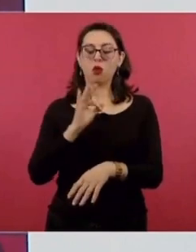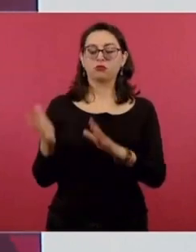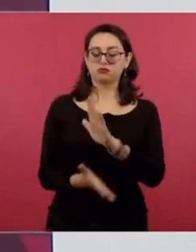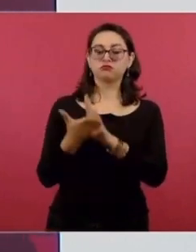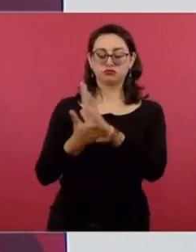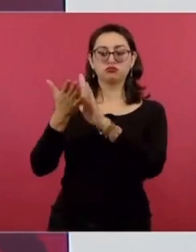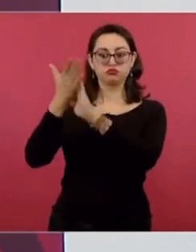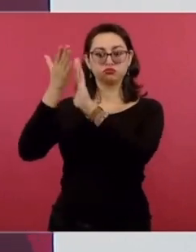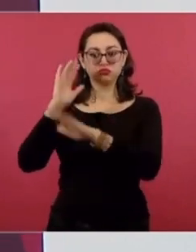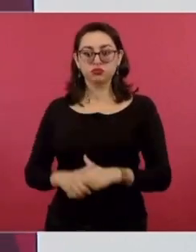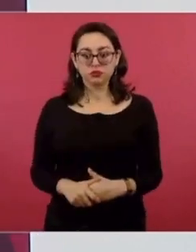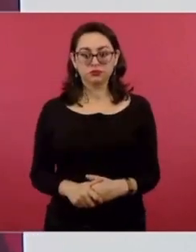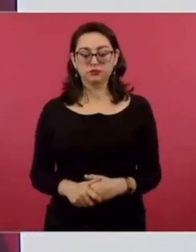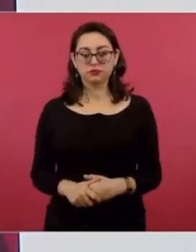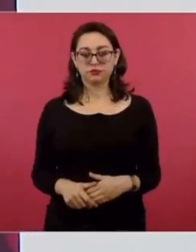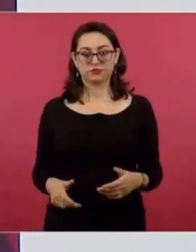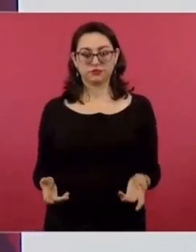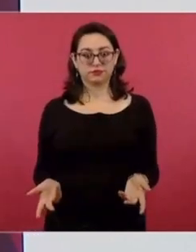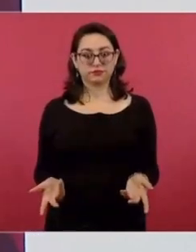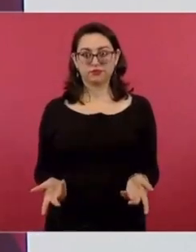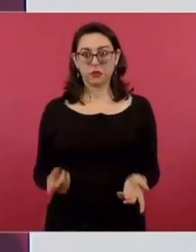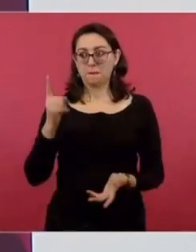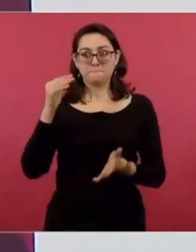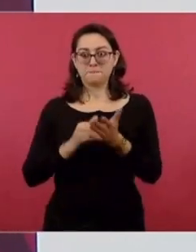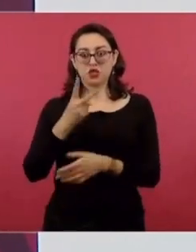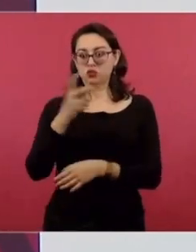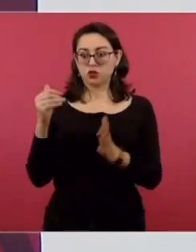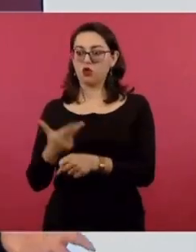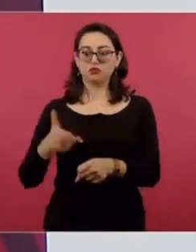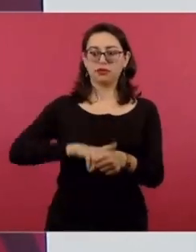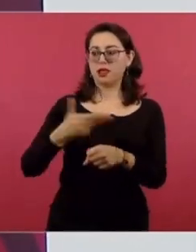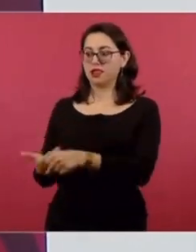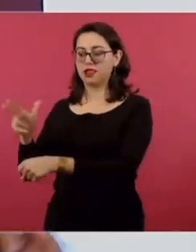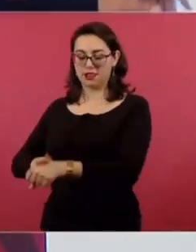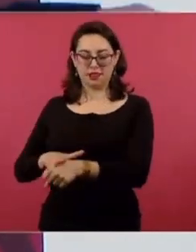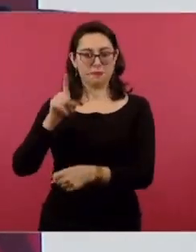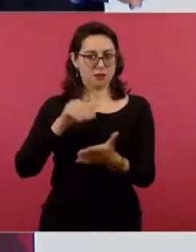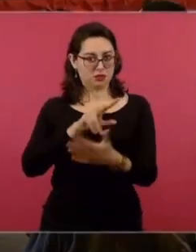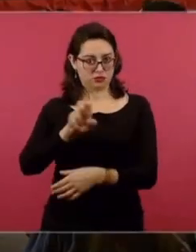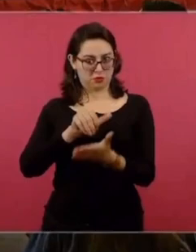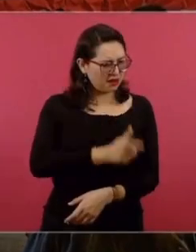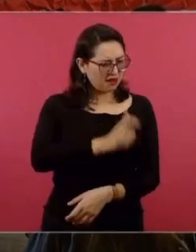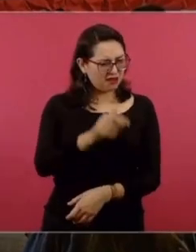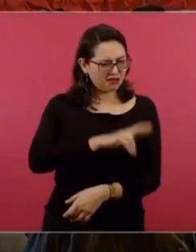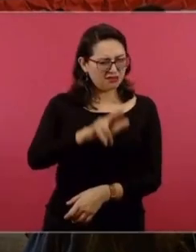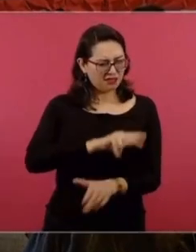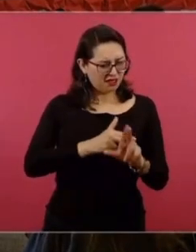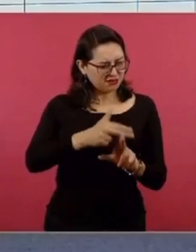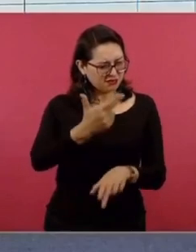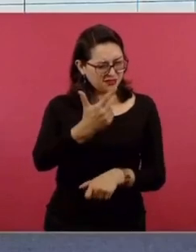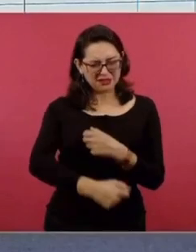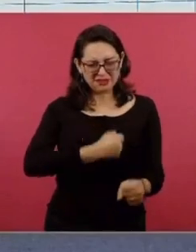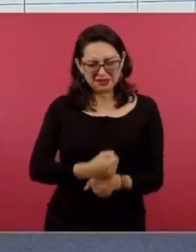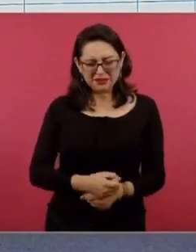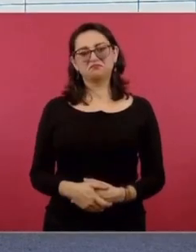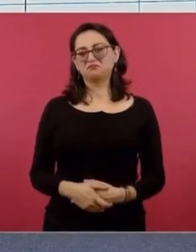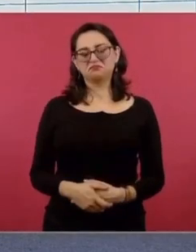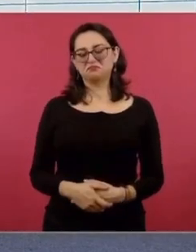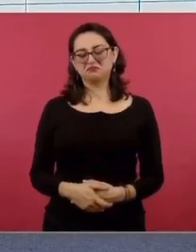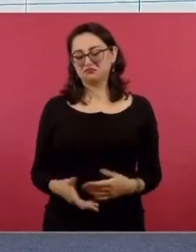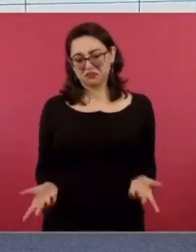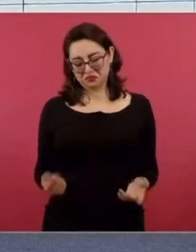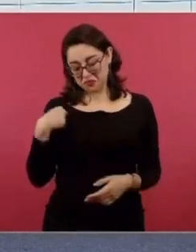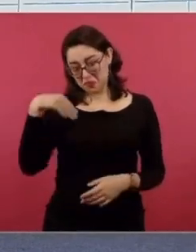Oaxaca, en Turcepec, 1.200 millones por cada uno, grandes. Entonces, eso es lo que estamos viendo. ¿Qué les vamos a proponer?